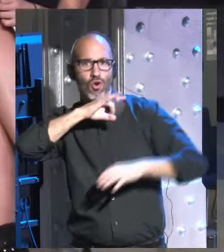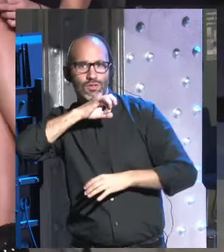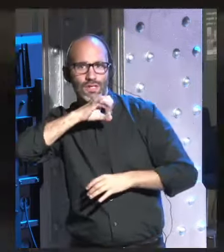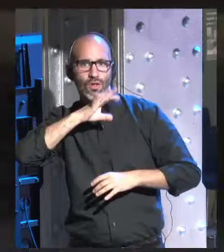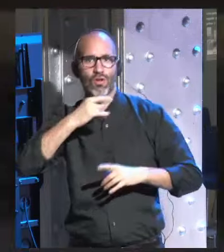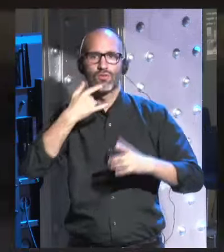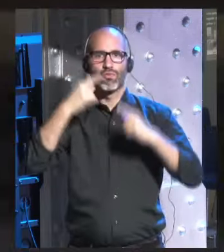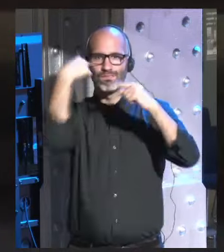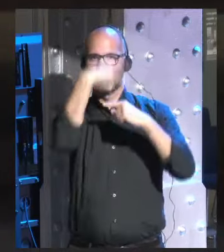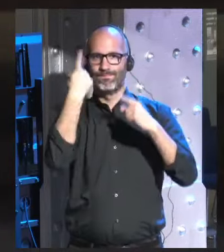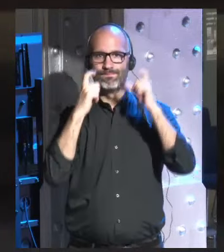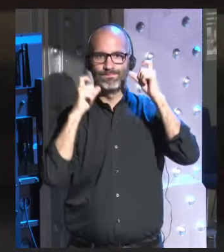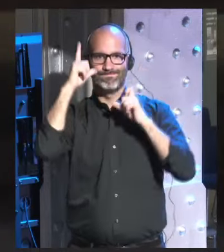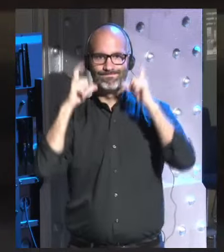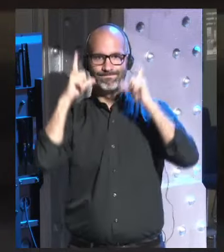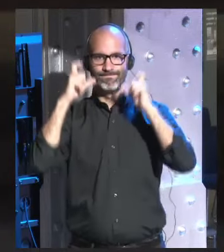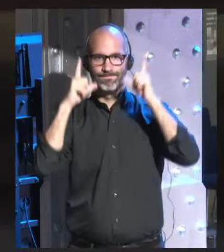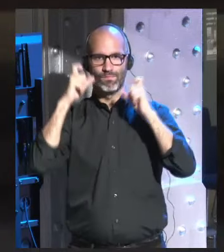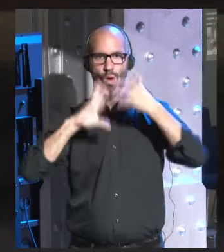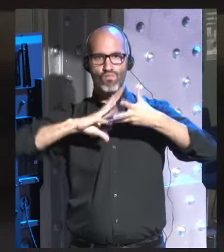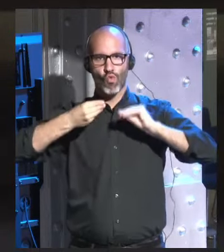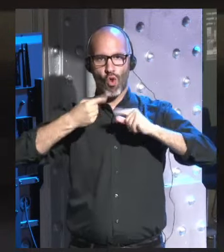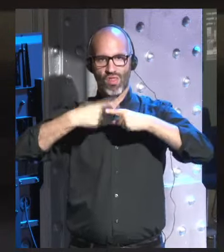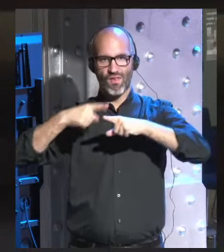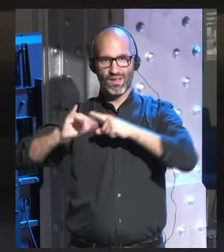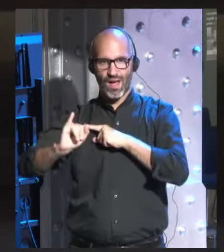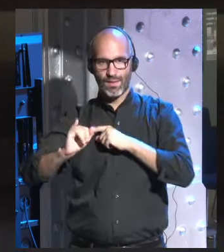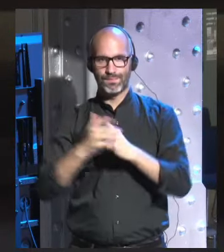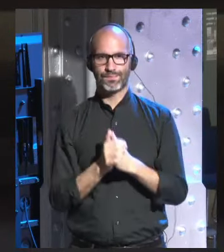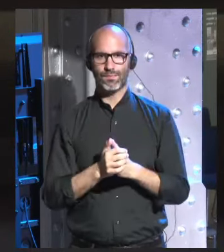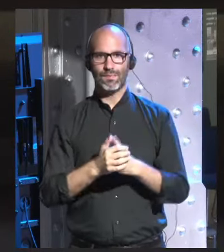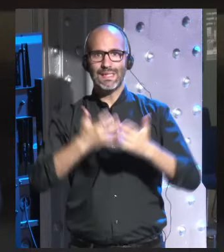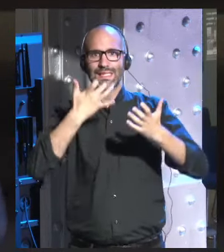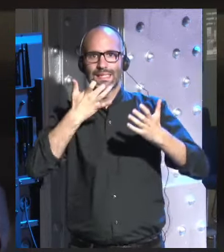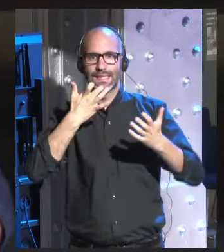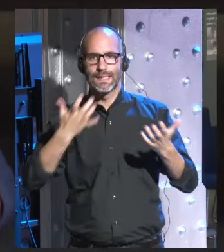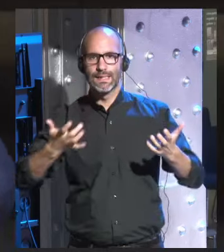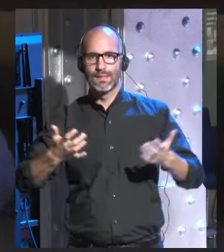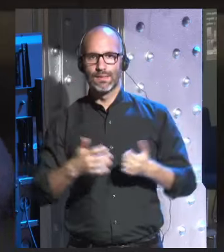expresión ligeramente distinta hay distintos músculos que intervienen en cada expresión si